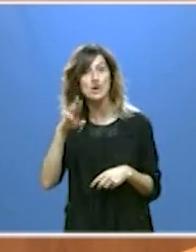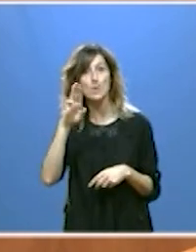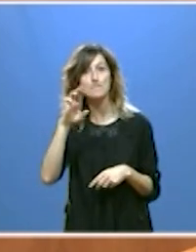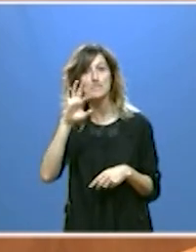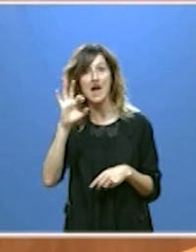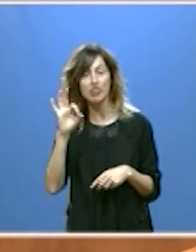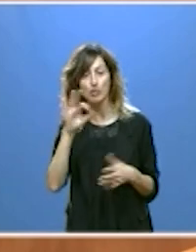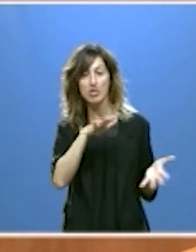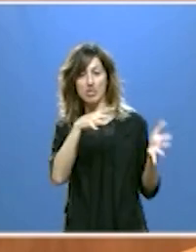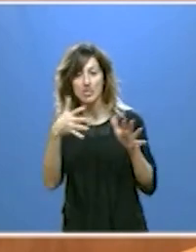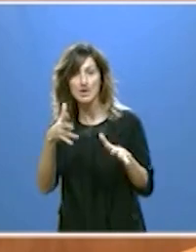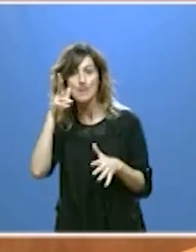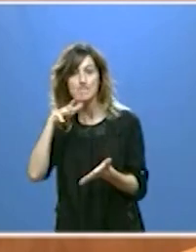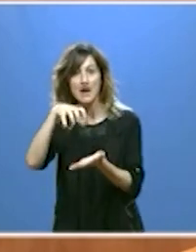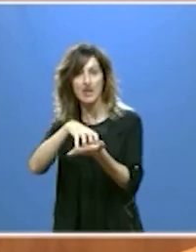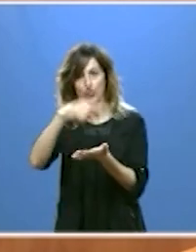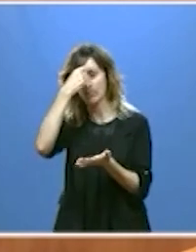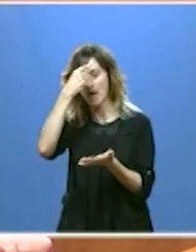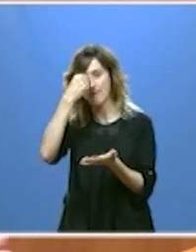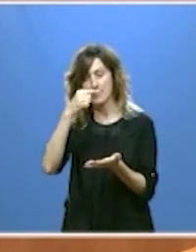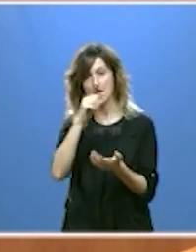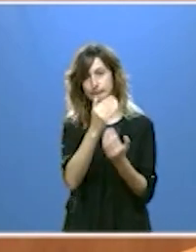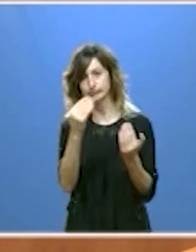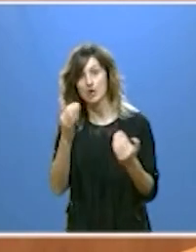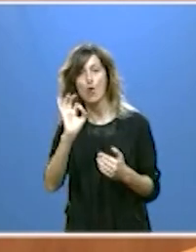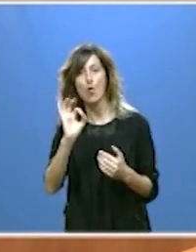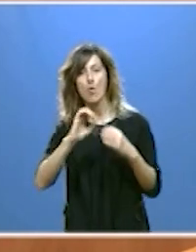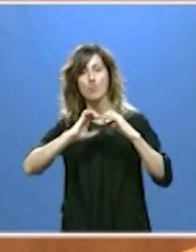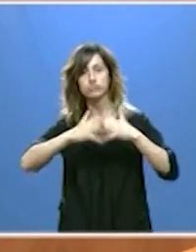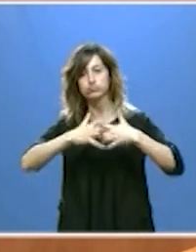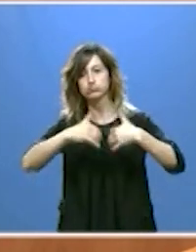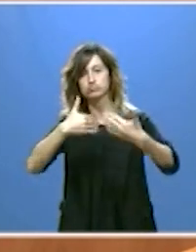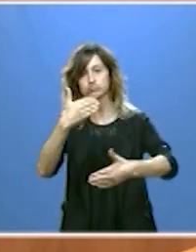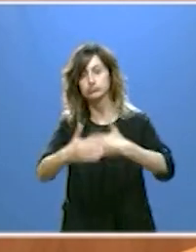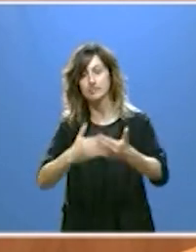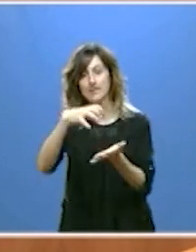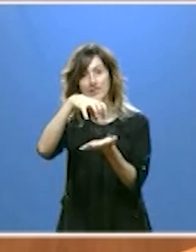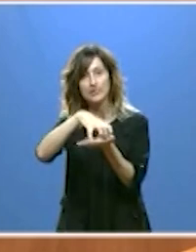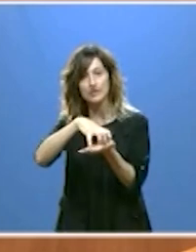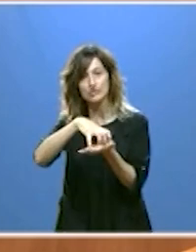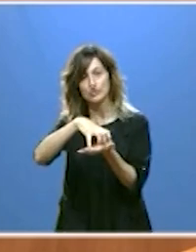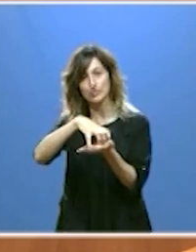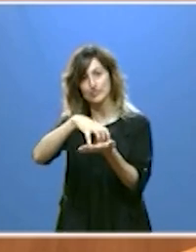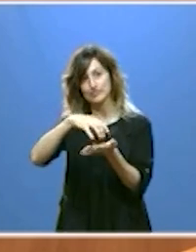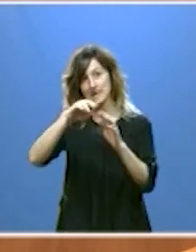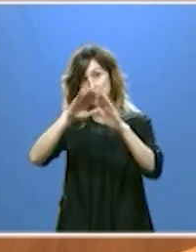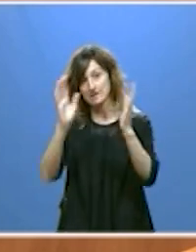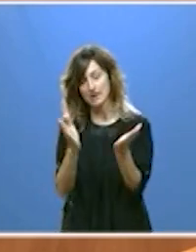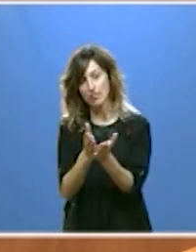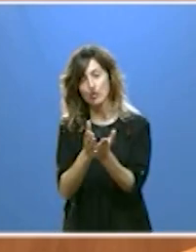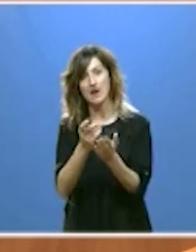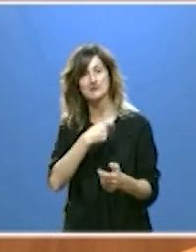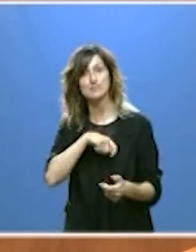en el Palacio de los Águila en Ávila o la puesta en marcha de la nueva sede del Centro Internacional del Español de la